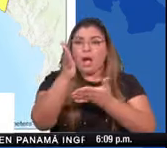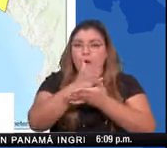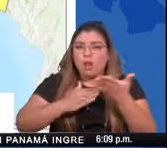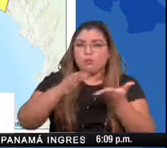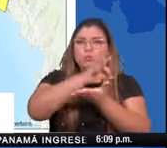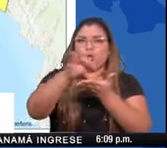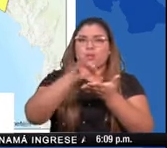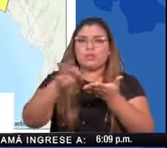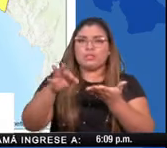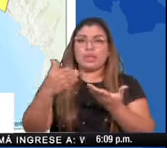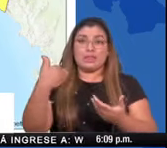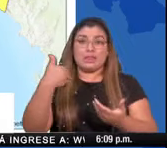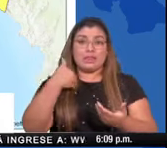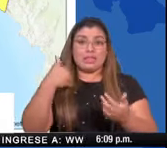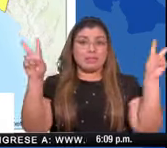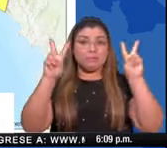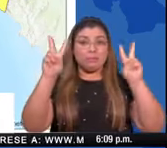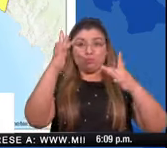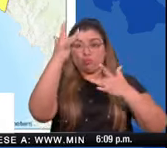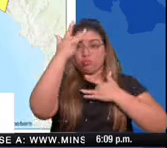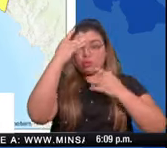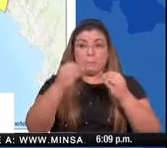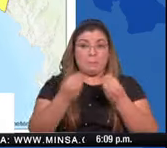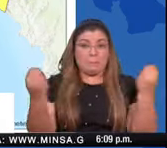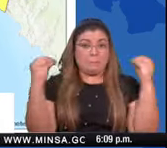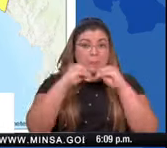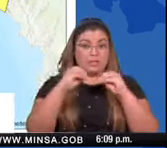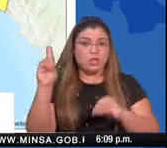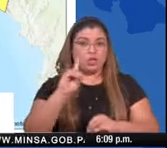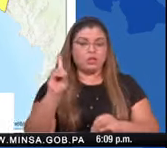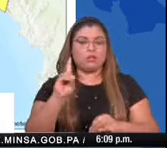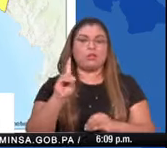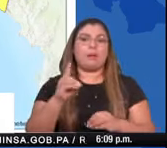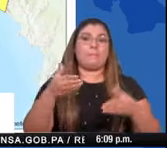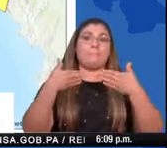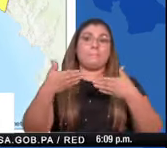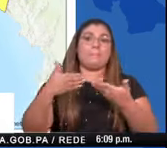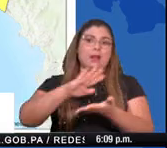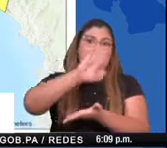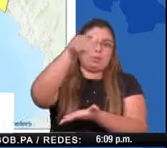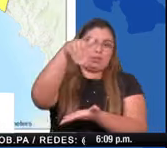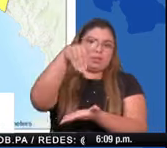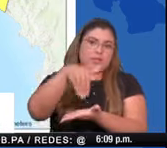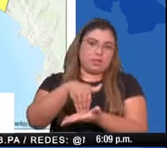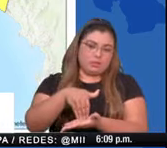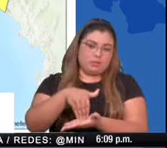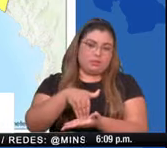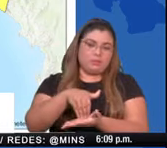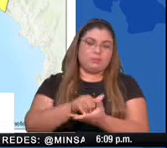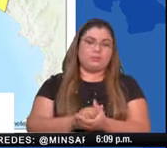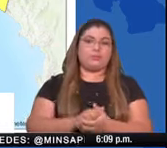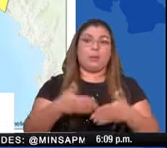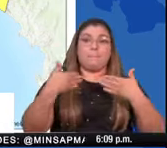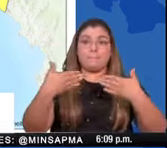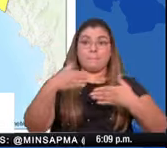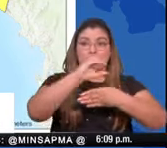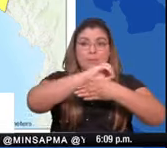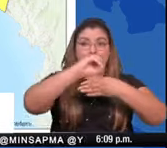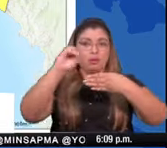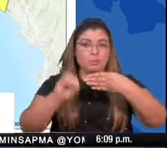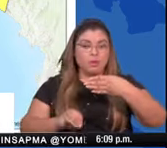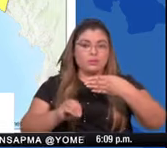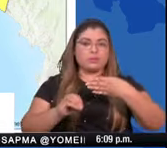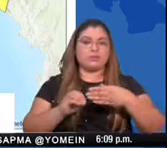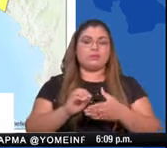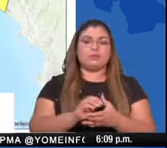son las regiones de Panamá oeste,